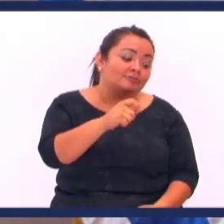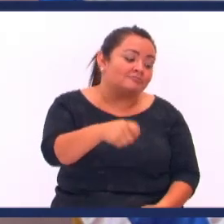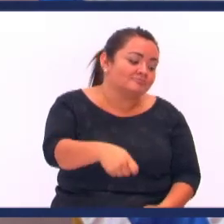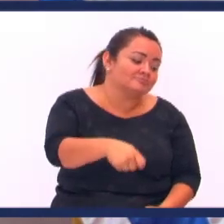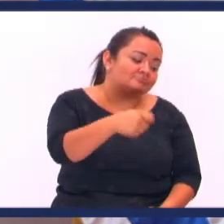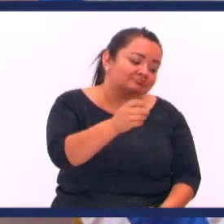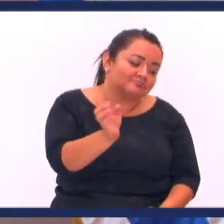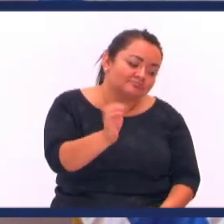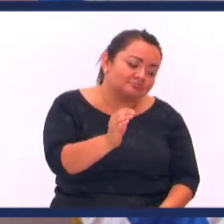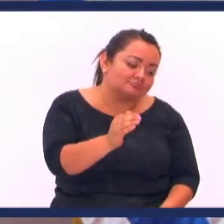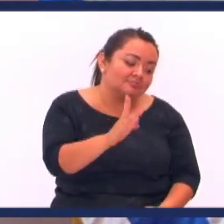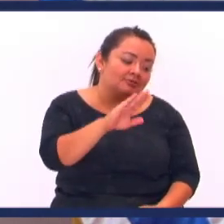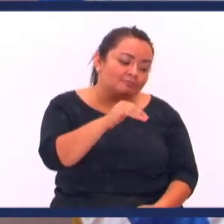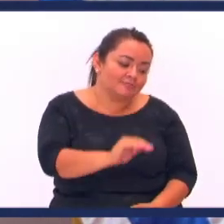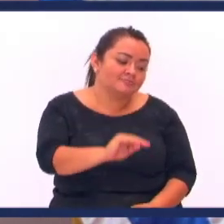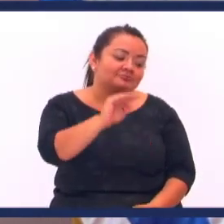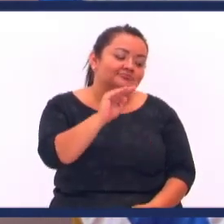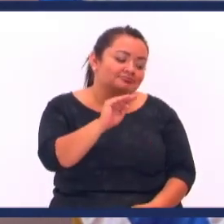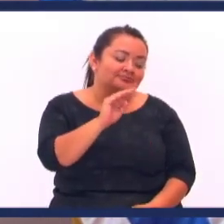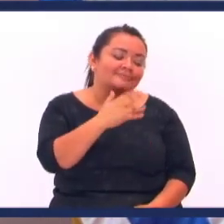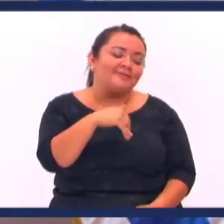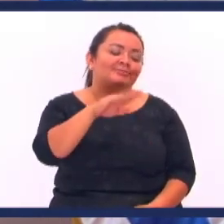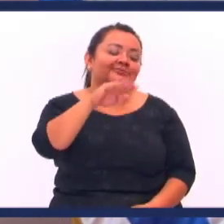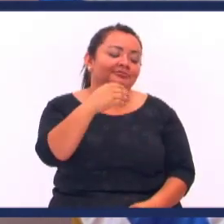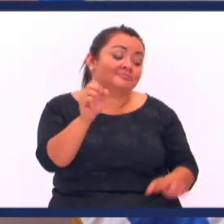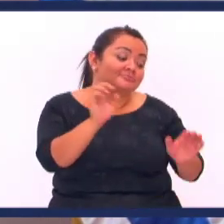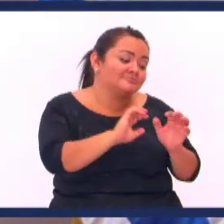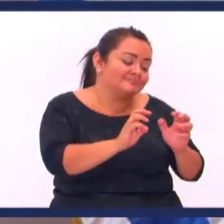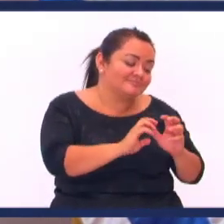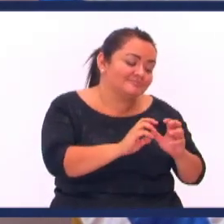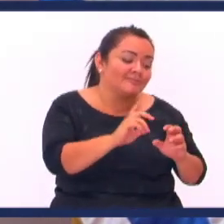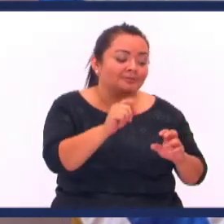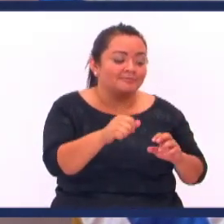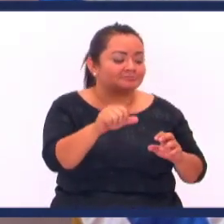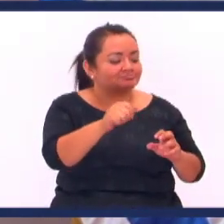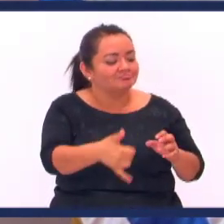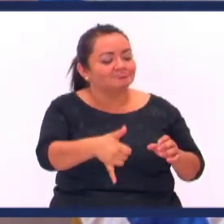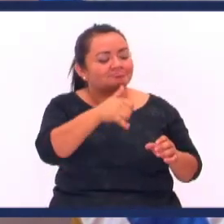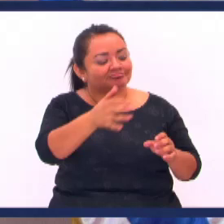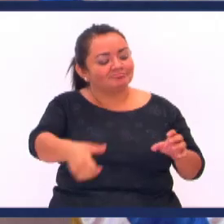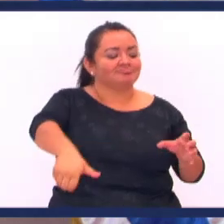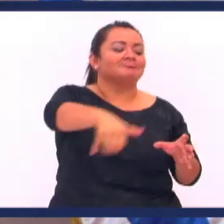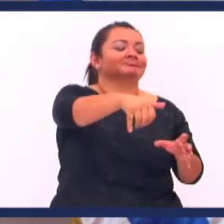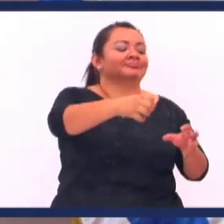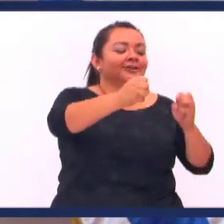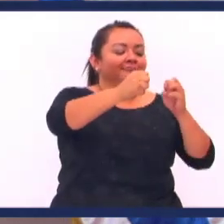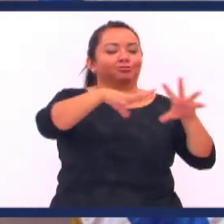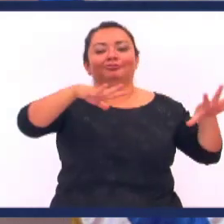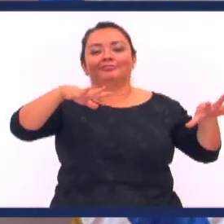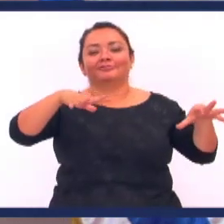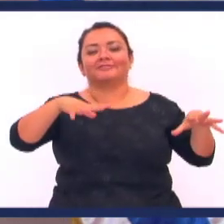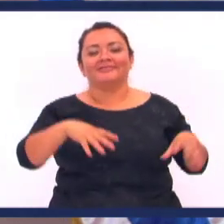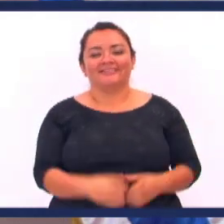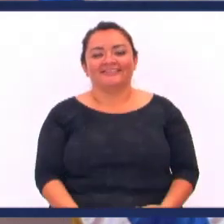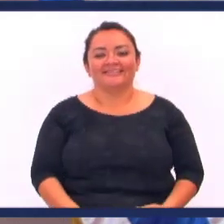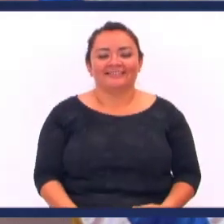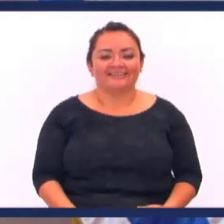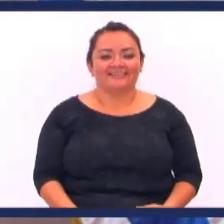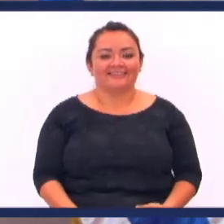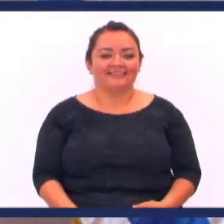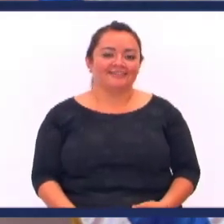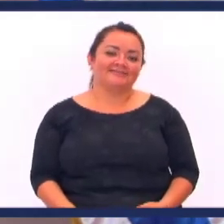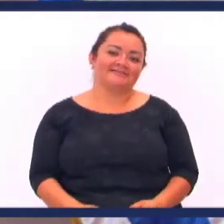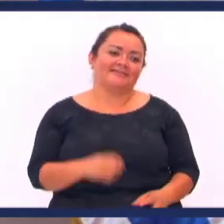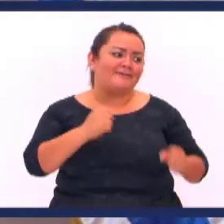de comer Que si hiciera gallina Que si hiciera Después le iba a bañar Después le echaba Un trago de guaro Para que soltara las plumas No se acuerdan Y